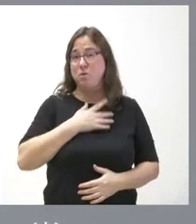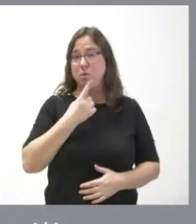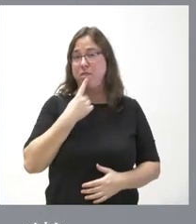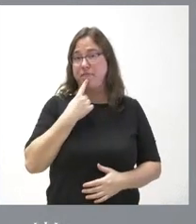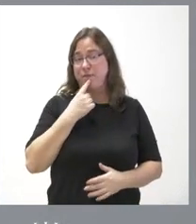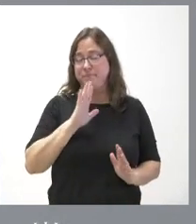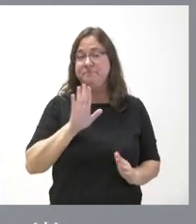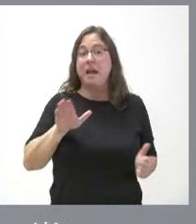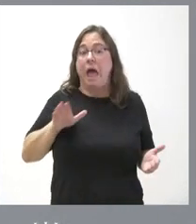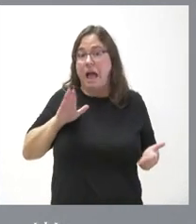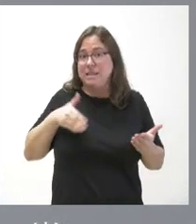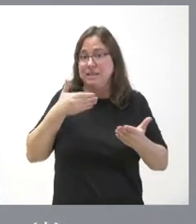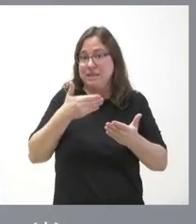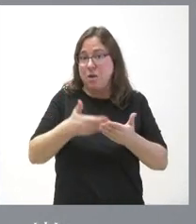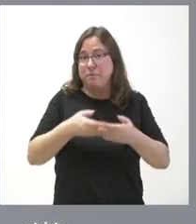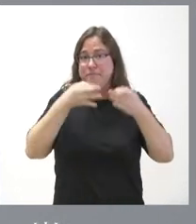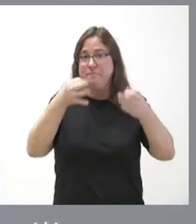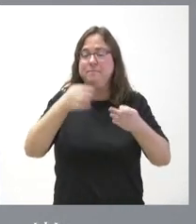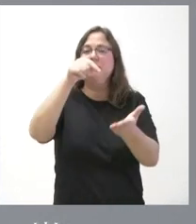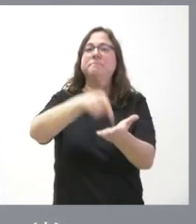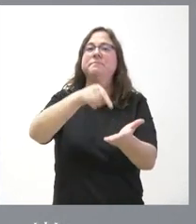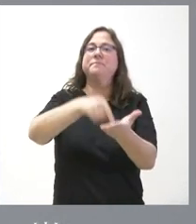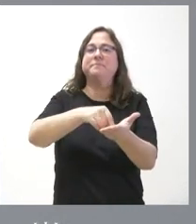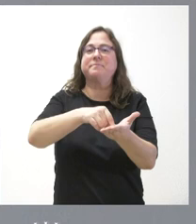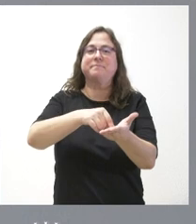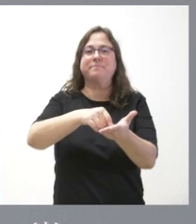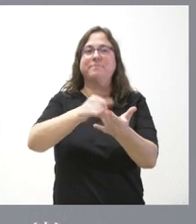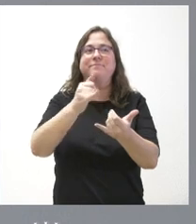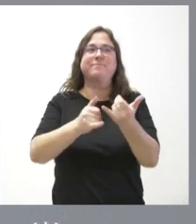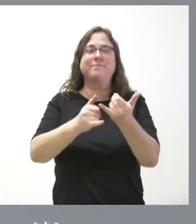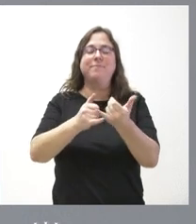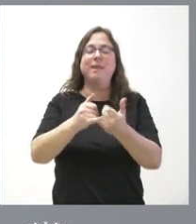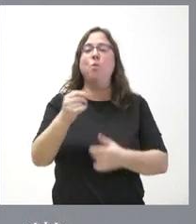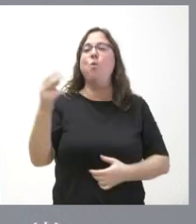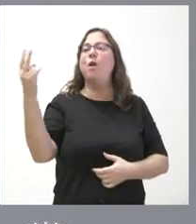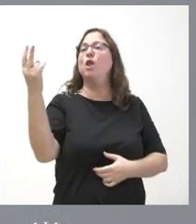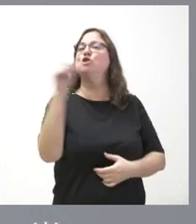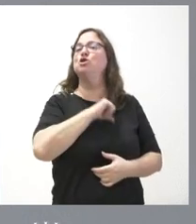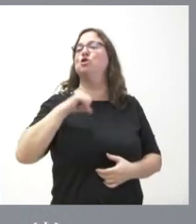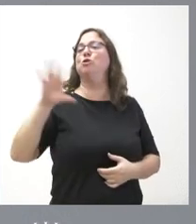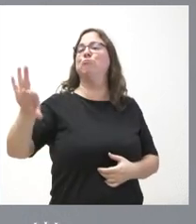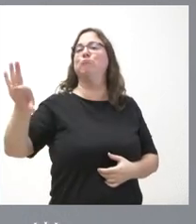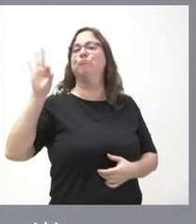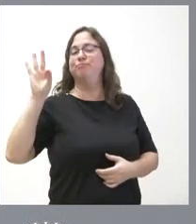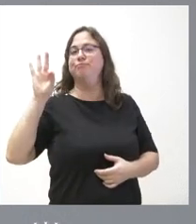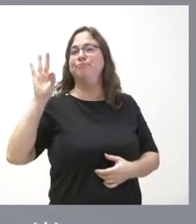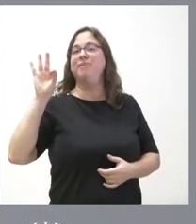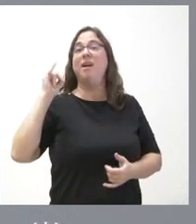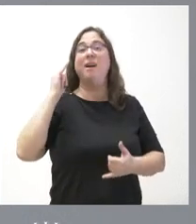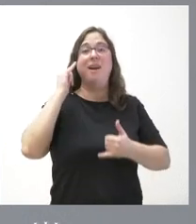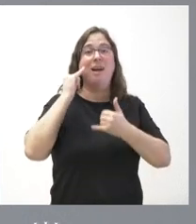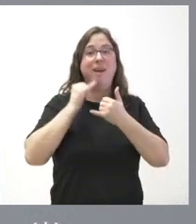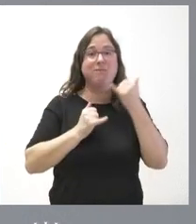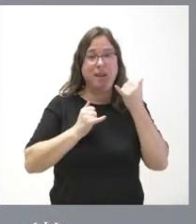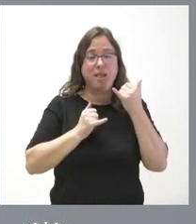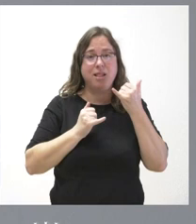siempre habíamos exigido que no se aplicara la unilateralidad. Y hemos pasado de que